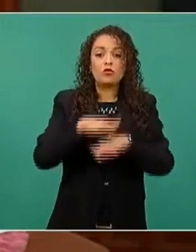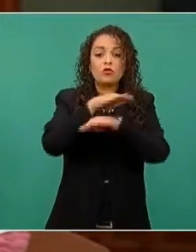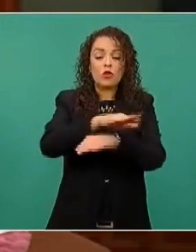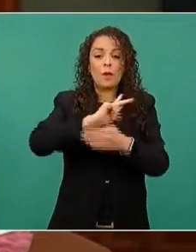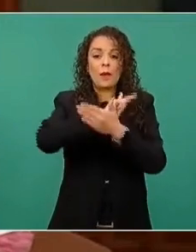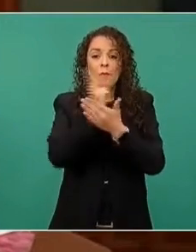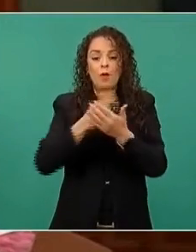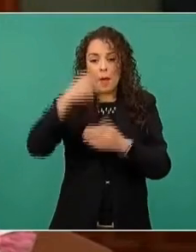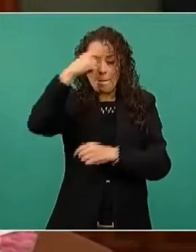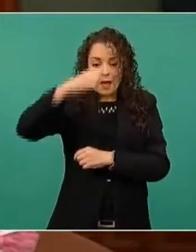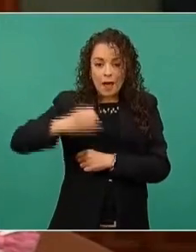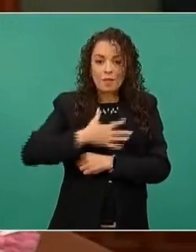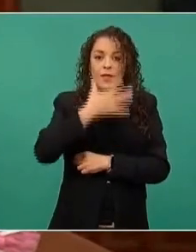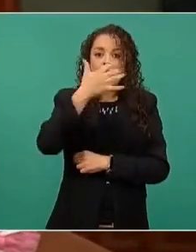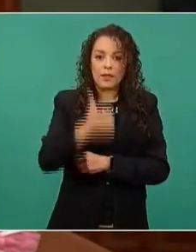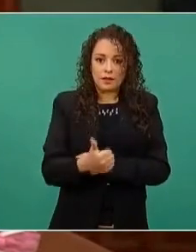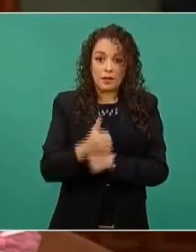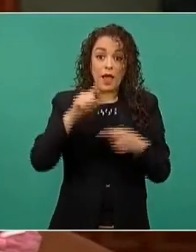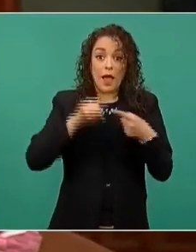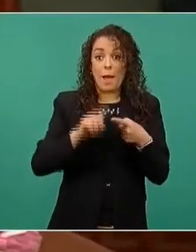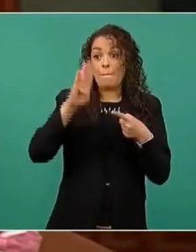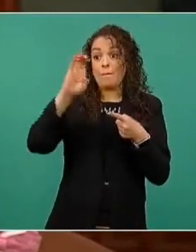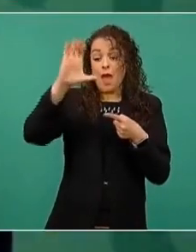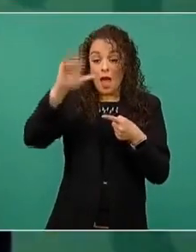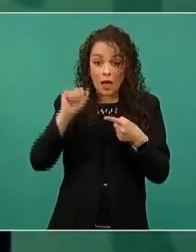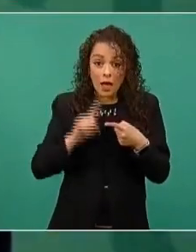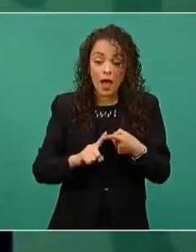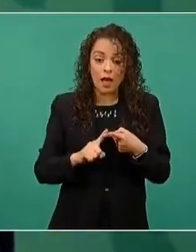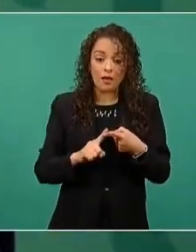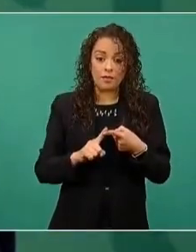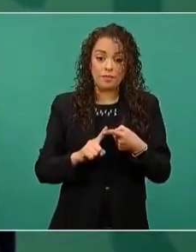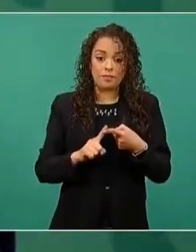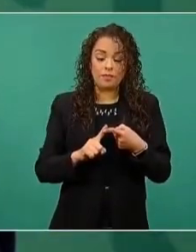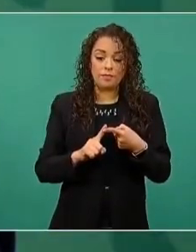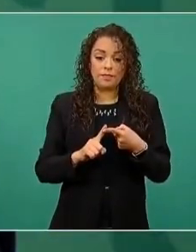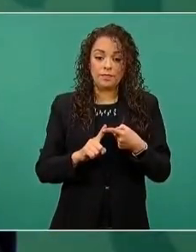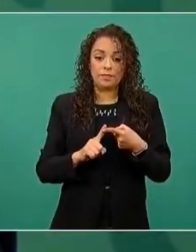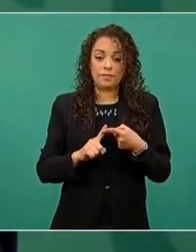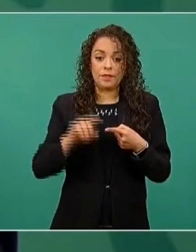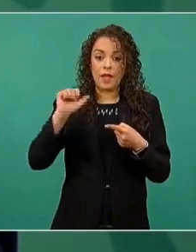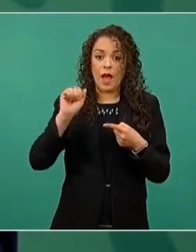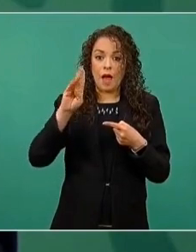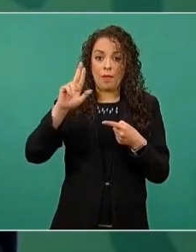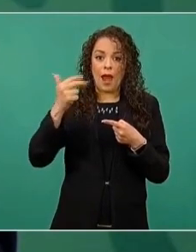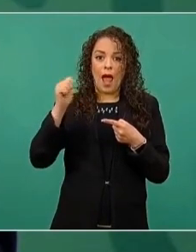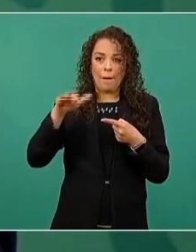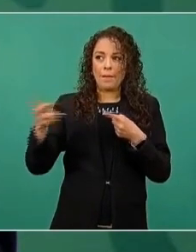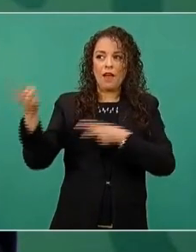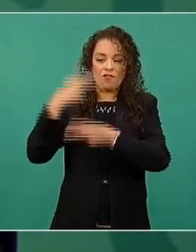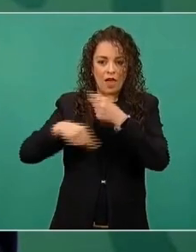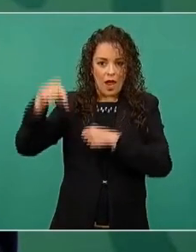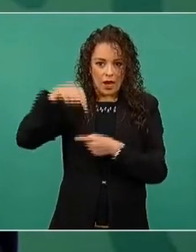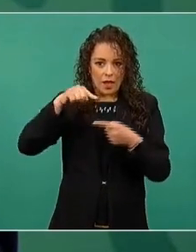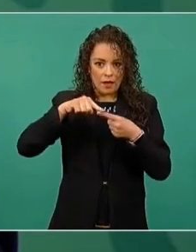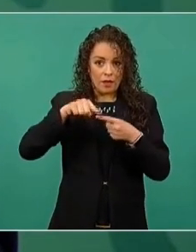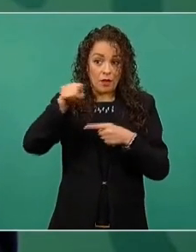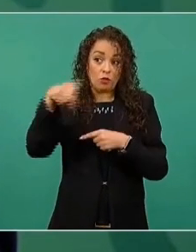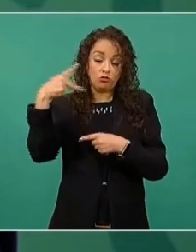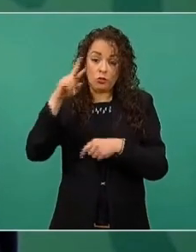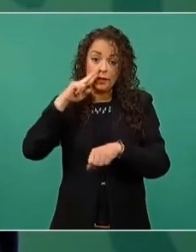parece. ¿Vendría entonces el coordinador? Gracias. Que venga Abraham, que es de becas,